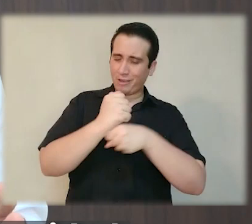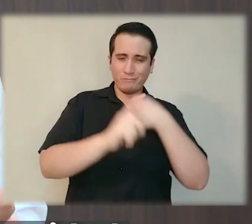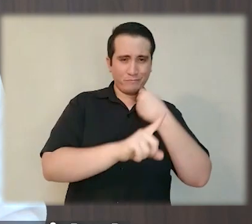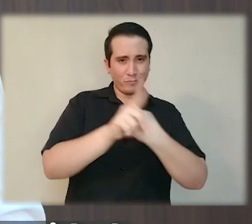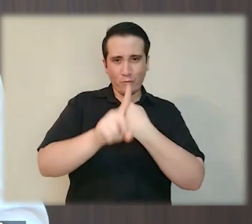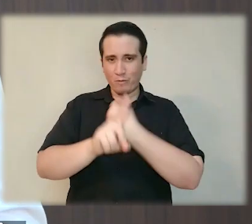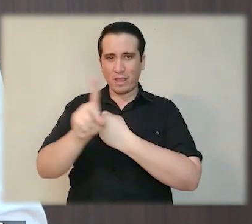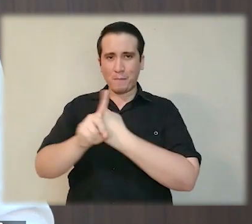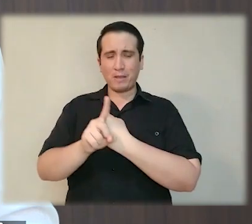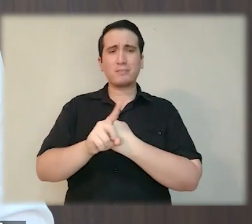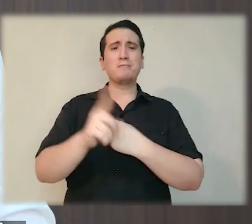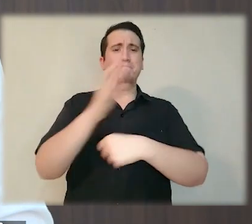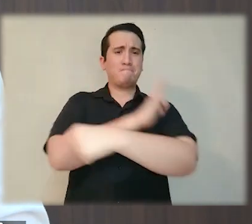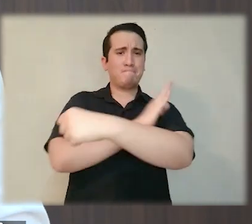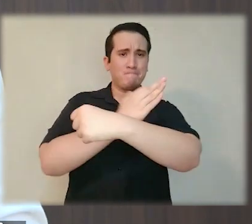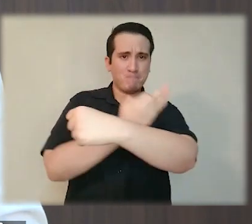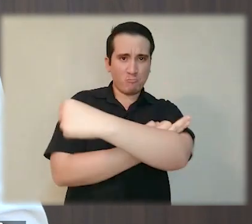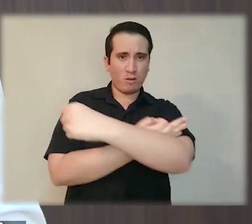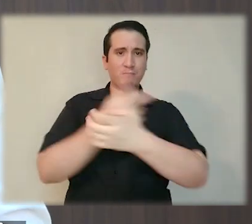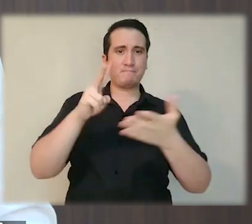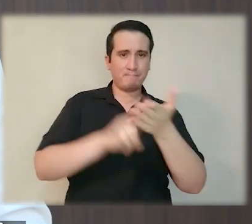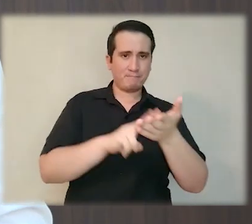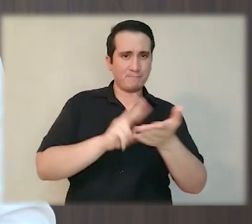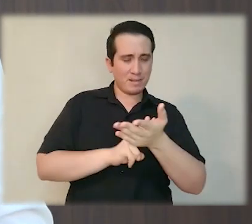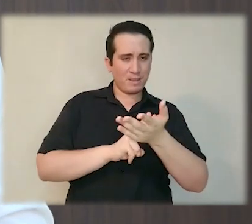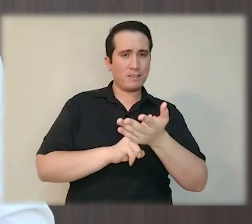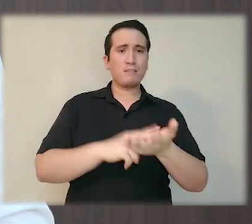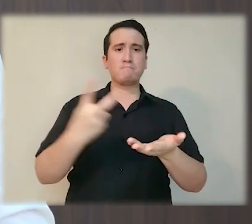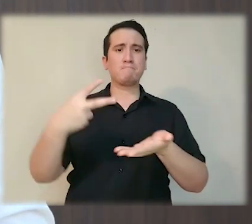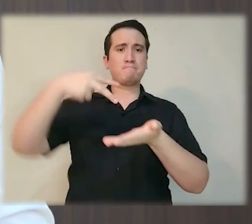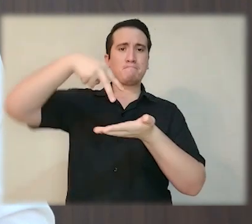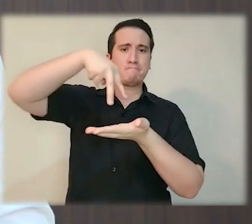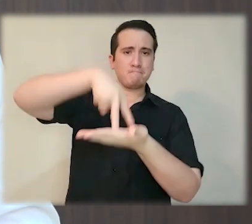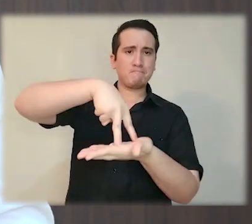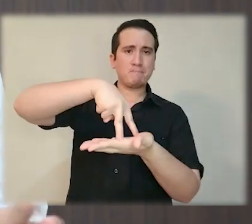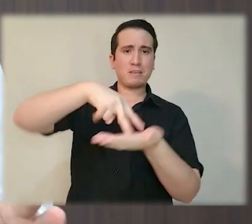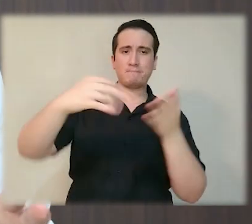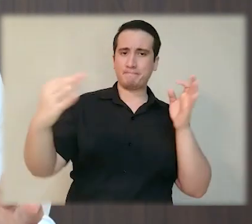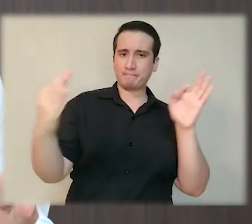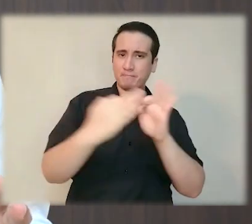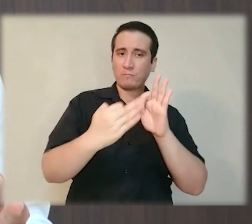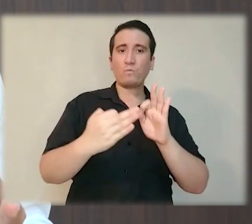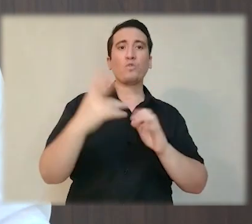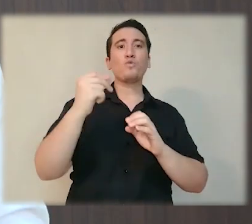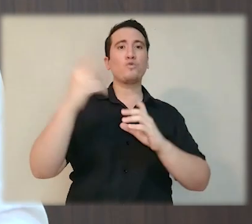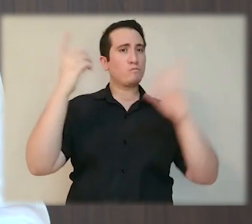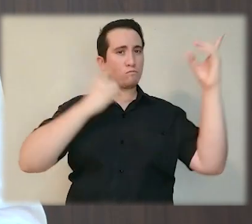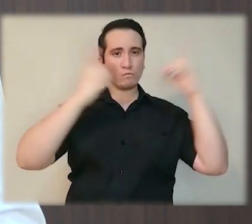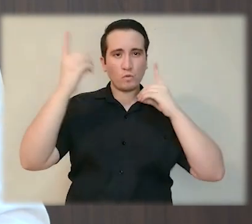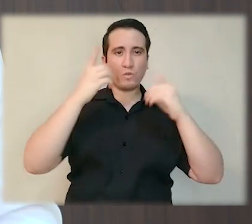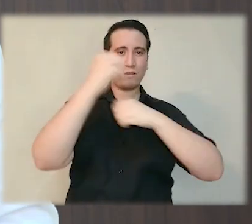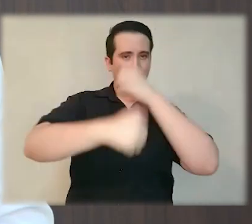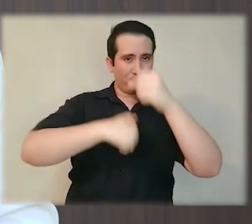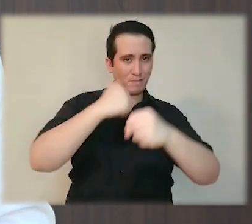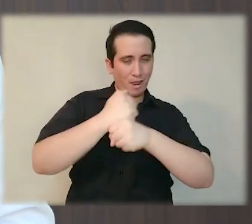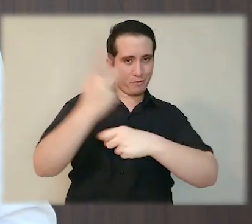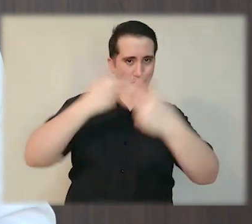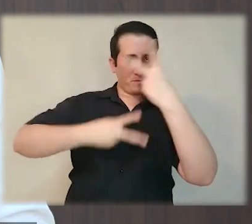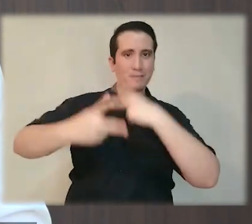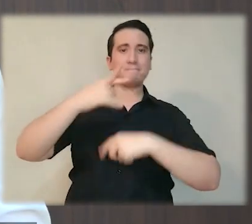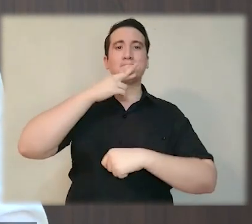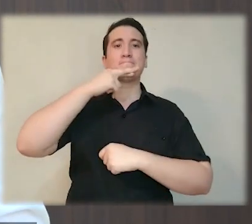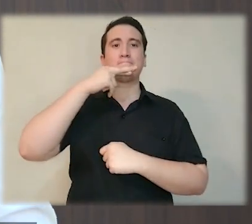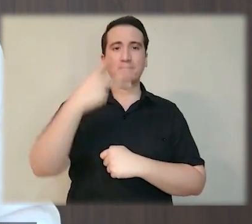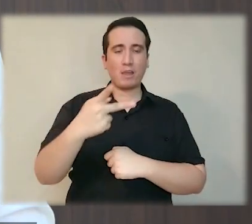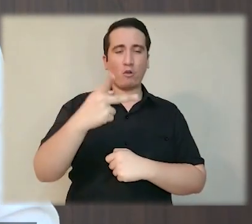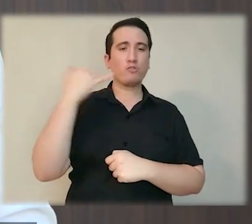toda la adversidad tuvimos la fuerza, la valentía y el coraje para mantenernos de pie, que no les quede ninguna duda de que el próximo año será mejor